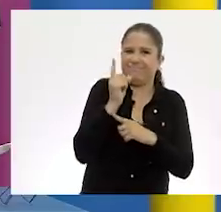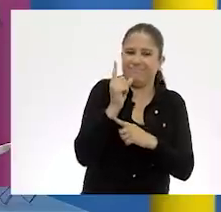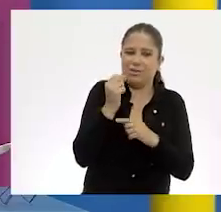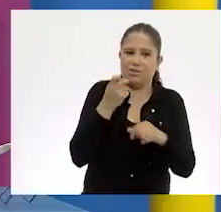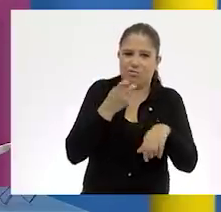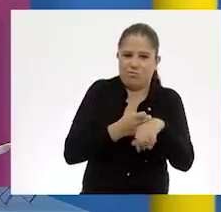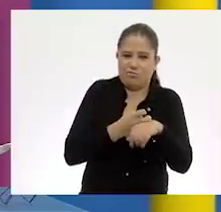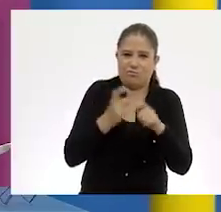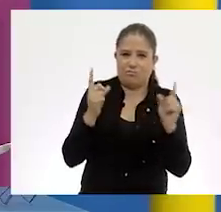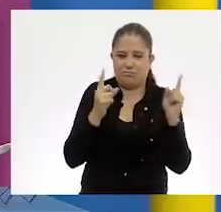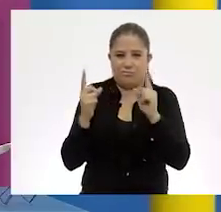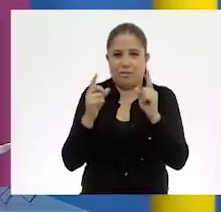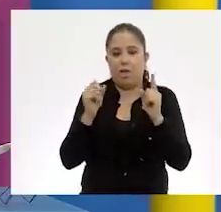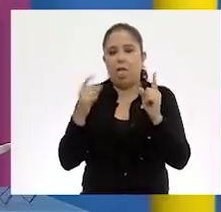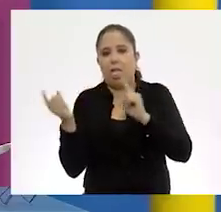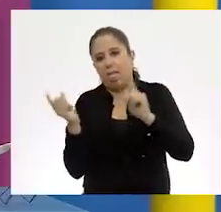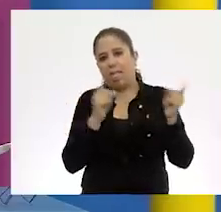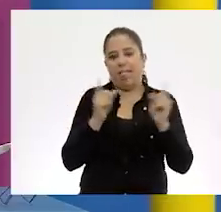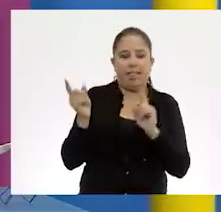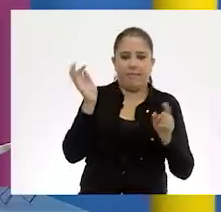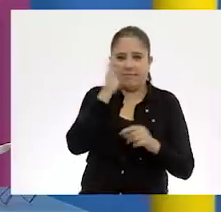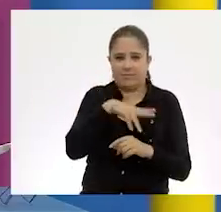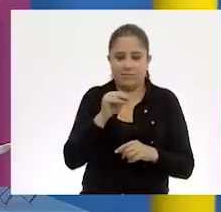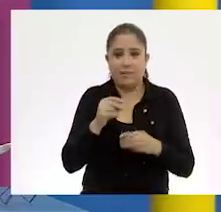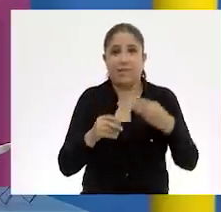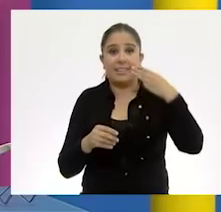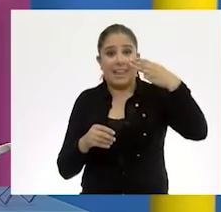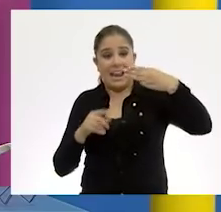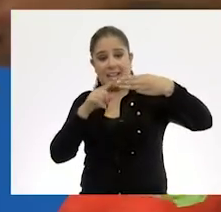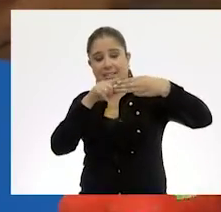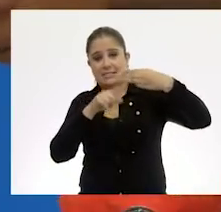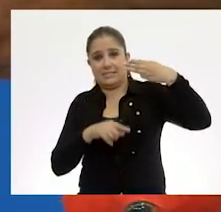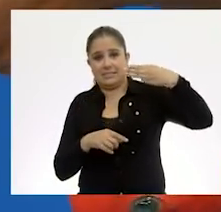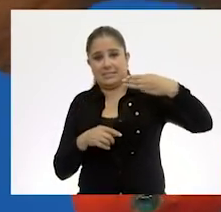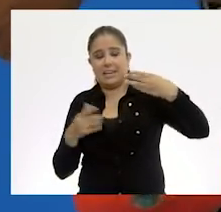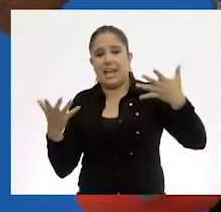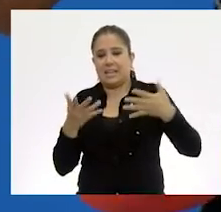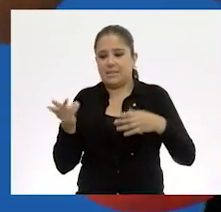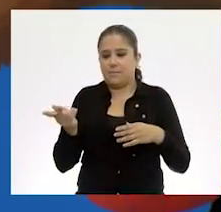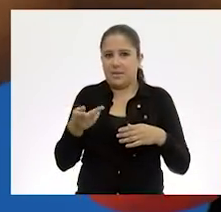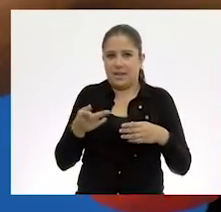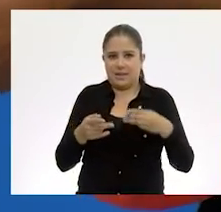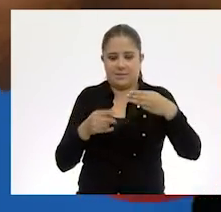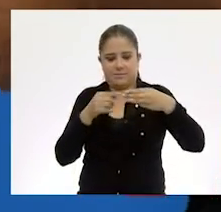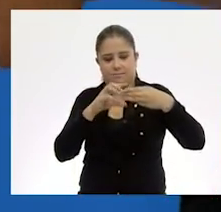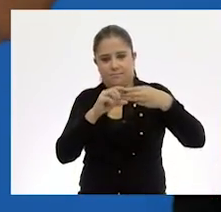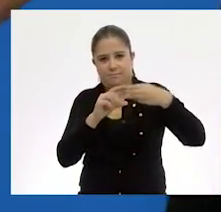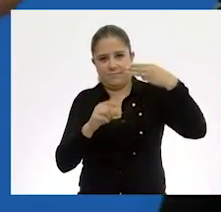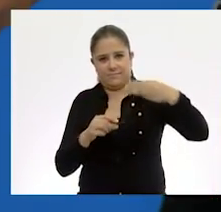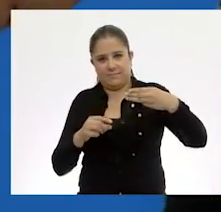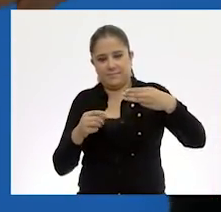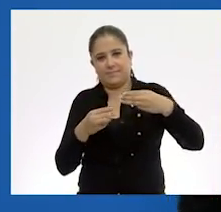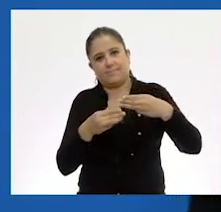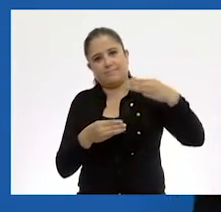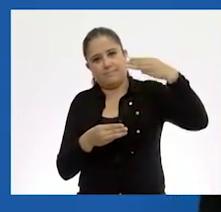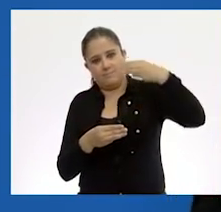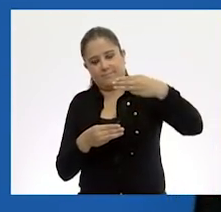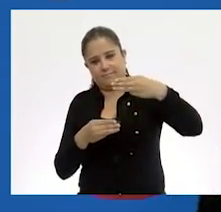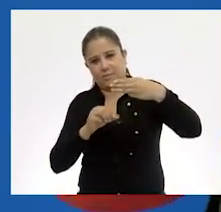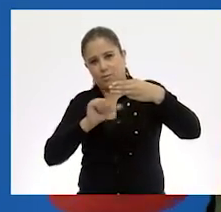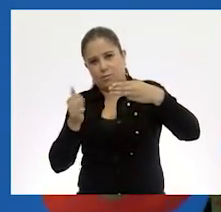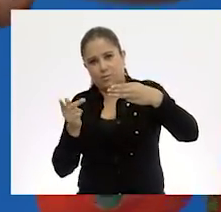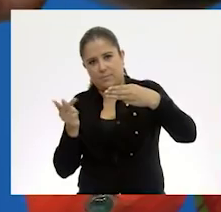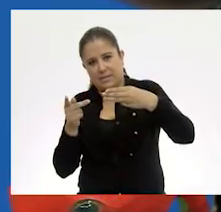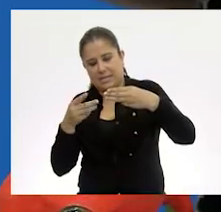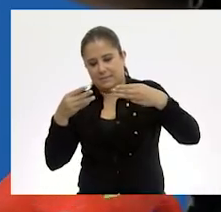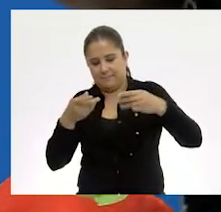flexible. Con tres deditos hicimos la parte de la pierna, con otros tres deditos la otra pierna.